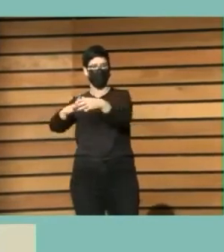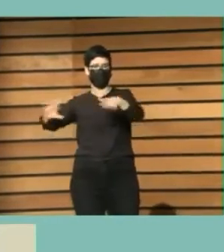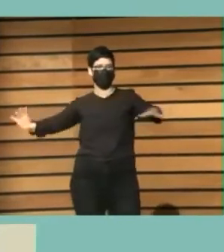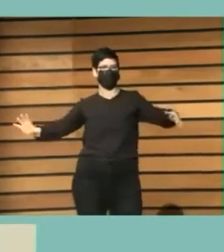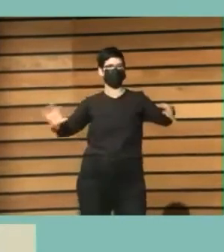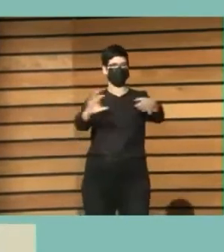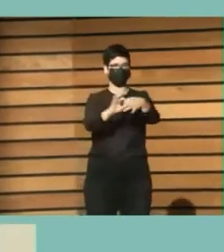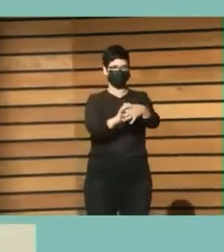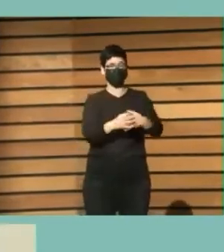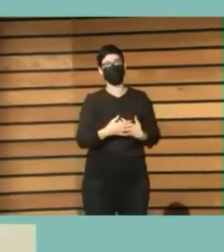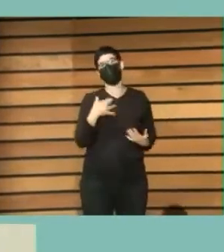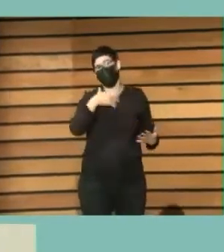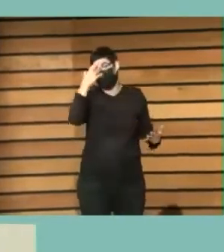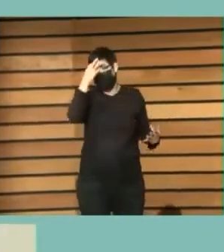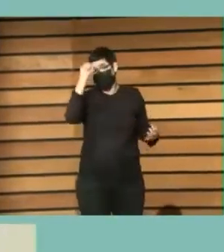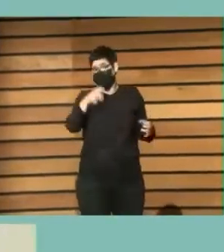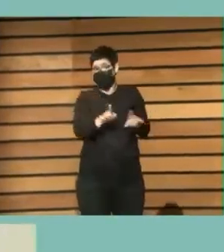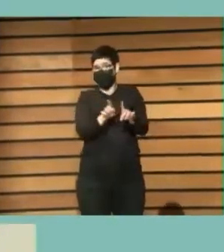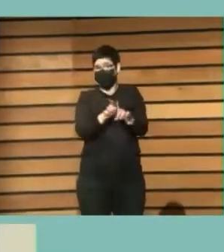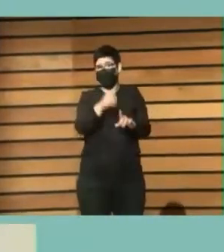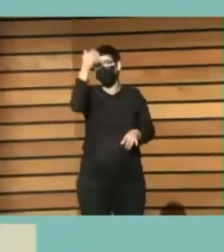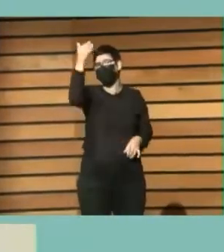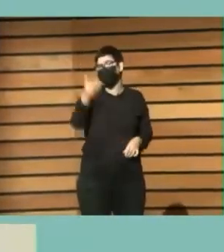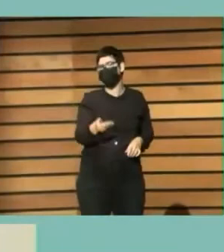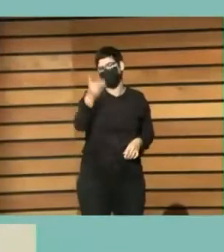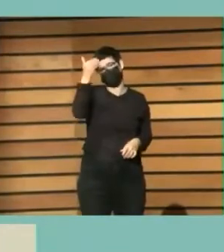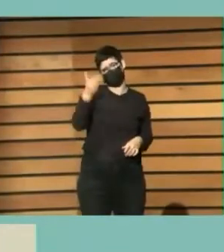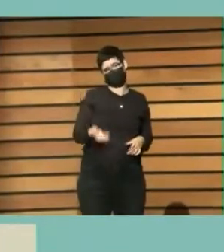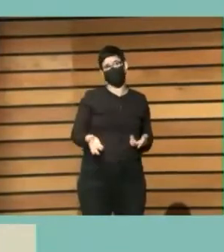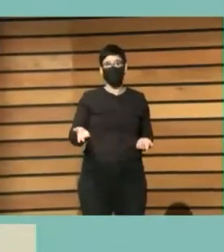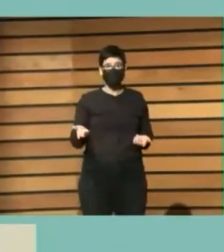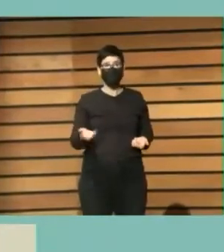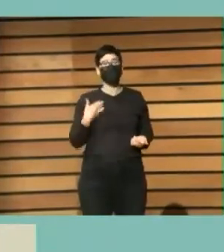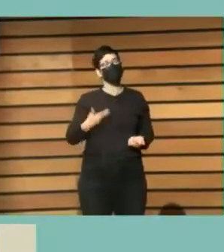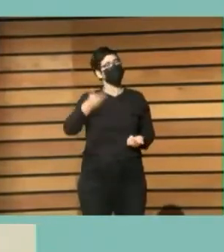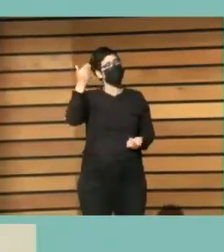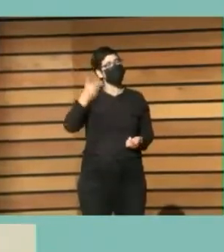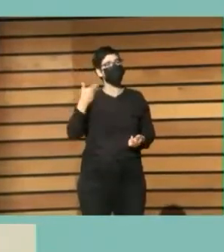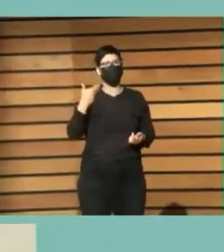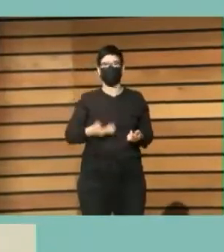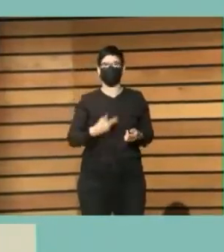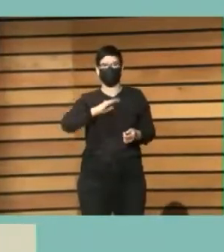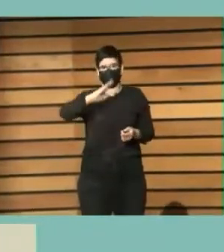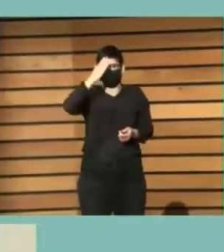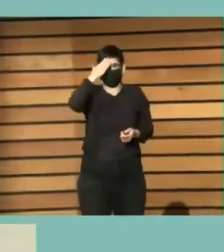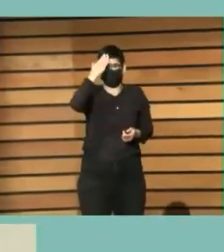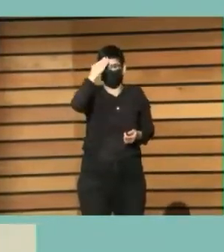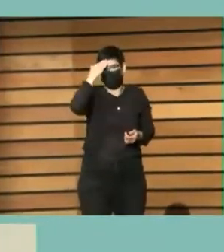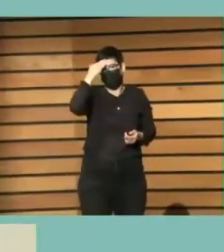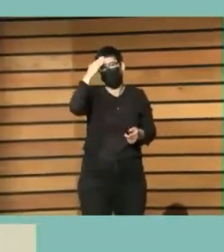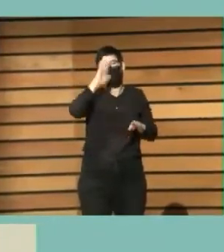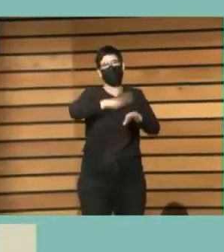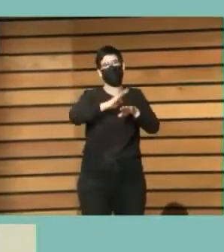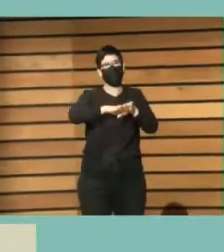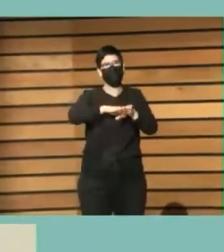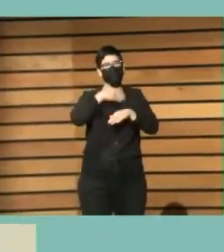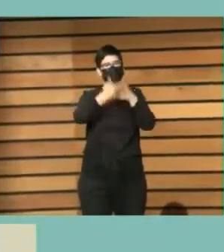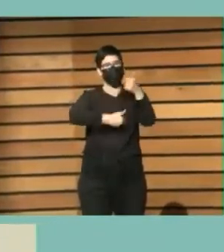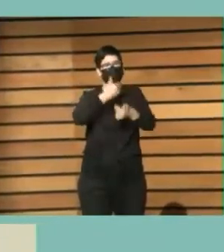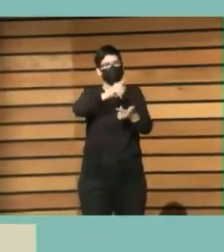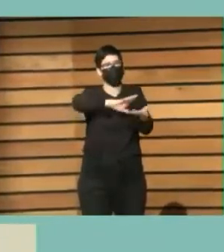Entonces creo que eso es un elemento también muy importante y muy clave en todo este proceso de transformación.